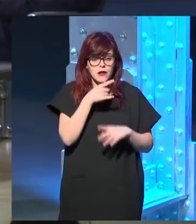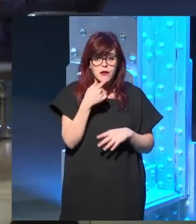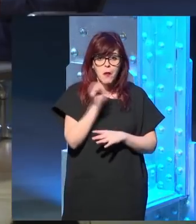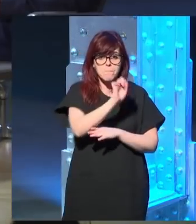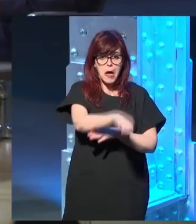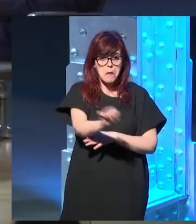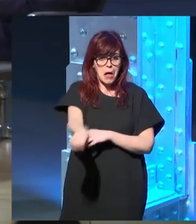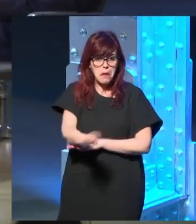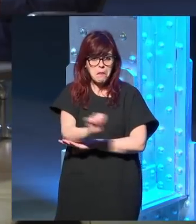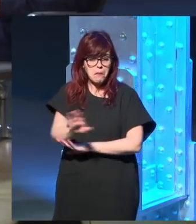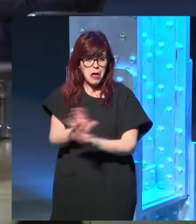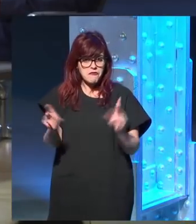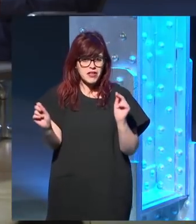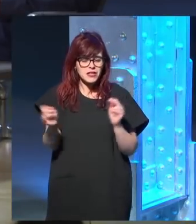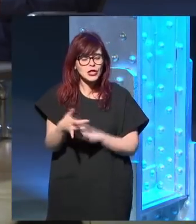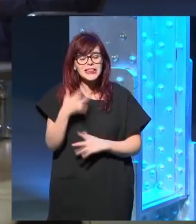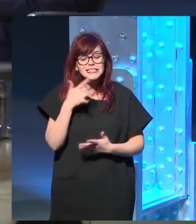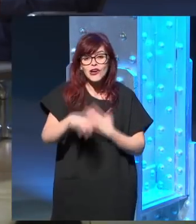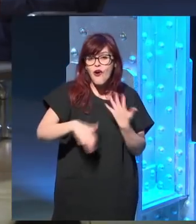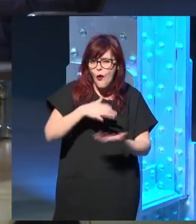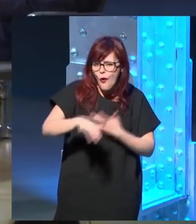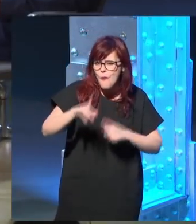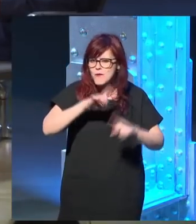conflicto tuvieron tenían que